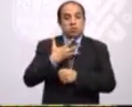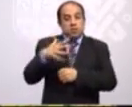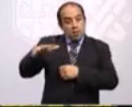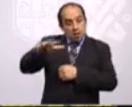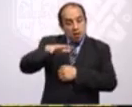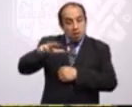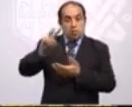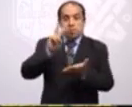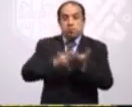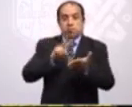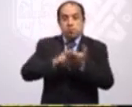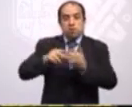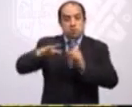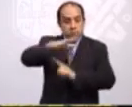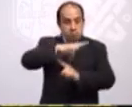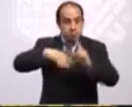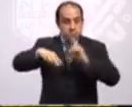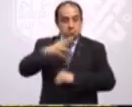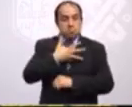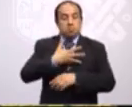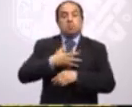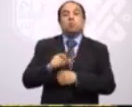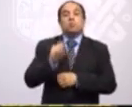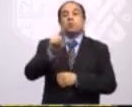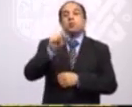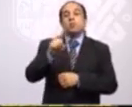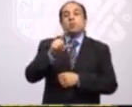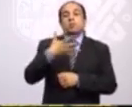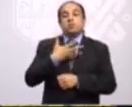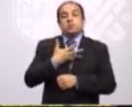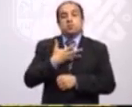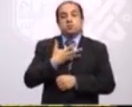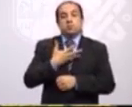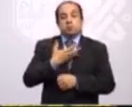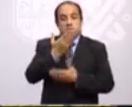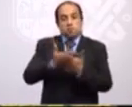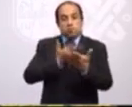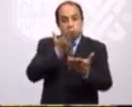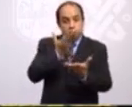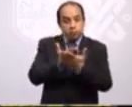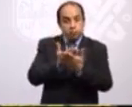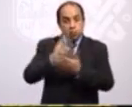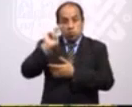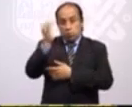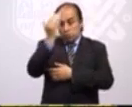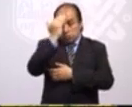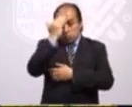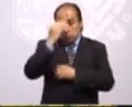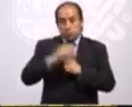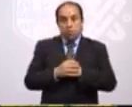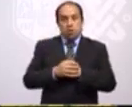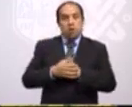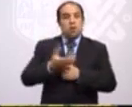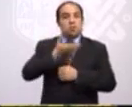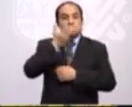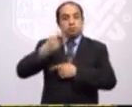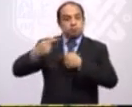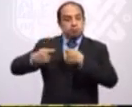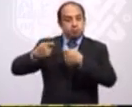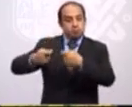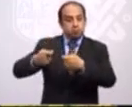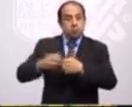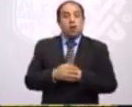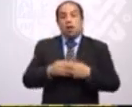valor ambiental, pero además plantea en su propuesta un reconocimiento a las tradiciones, a la historia